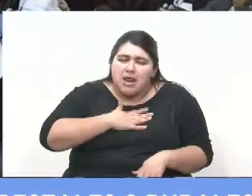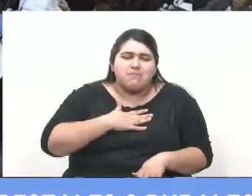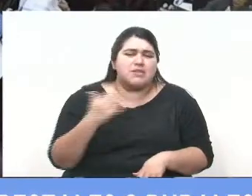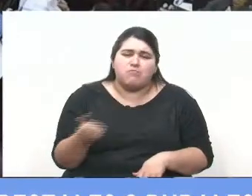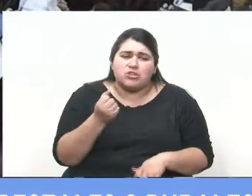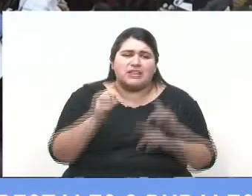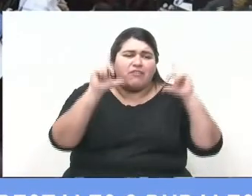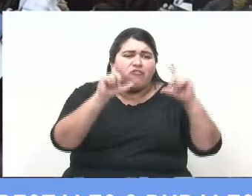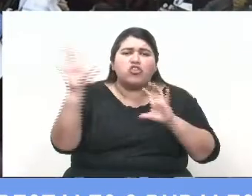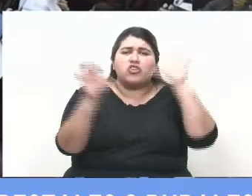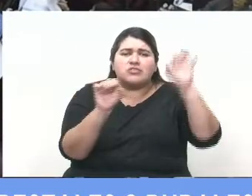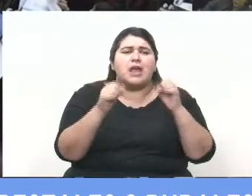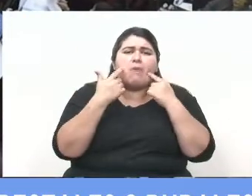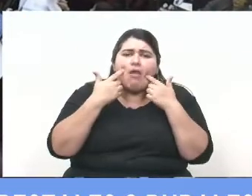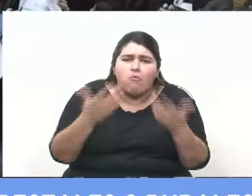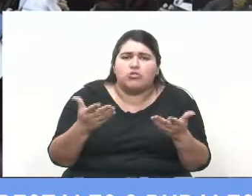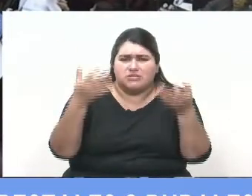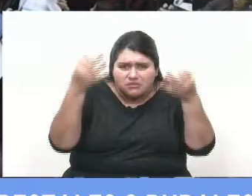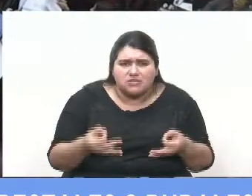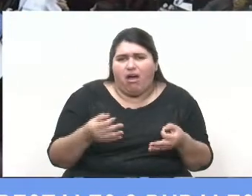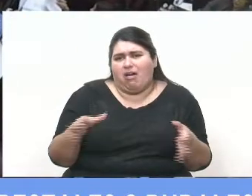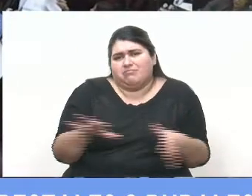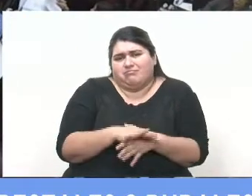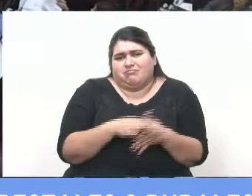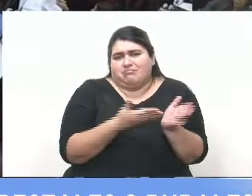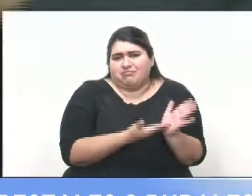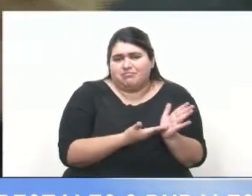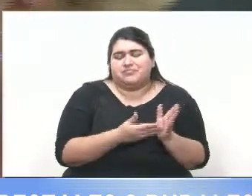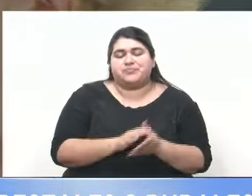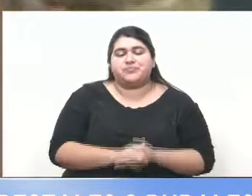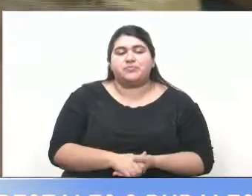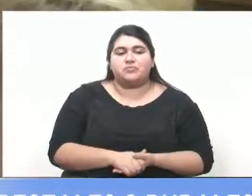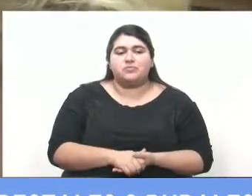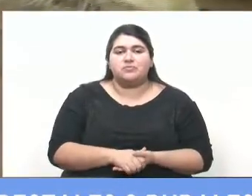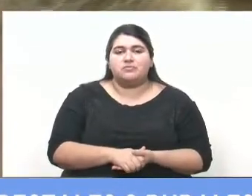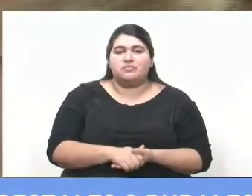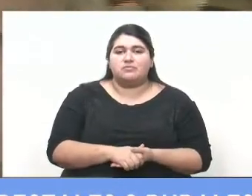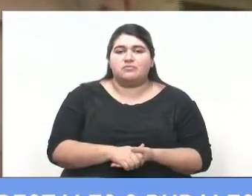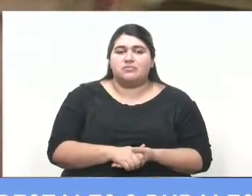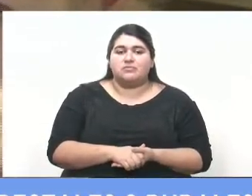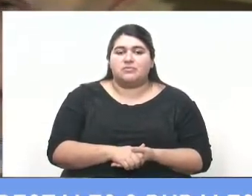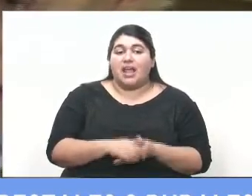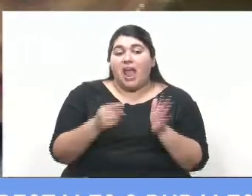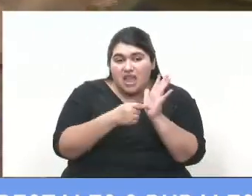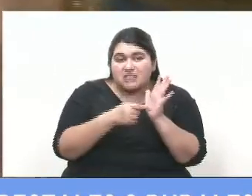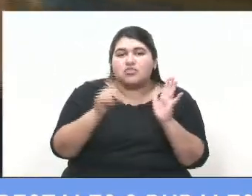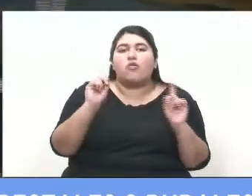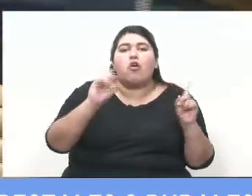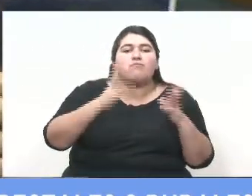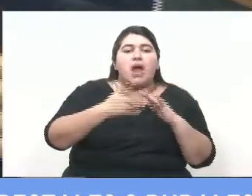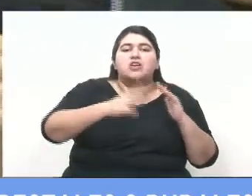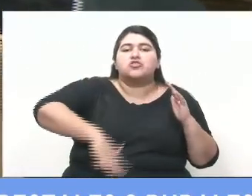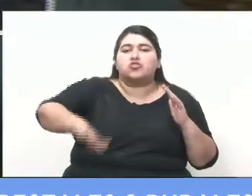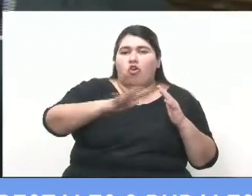e ilustrar lo que estoy diciendo, porque estas son las zonas, estas son las